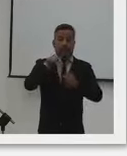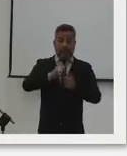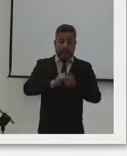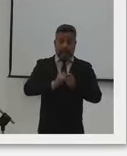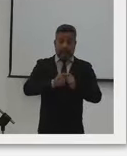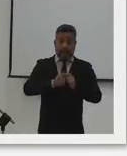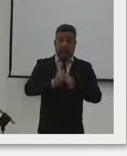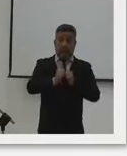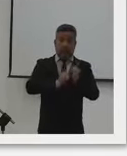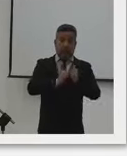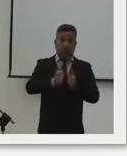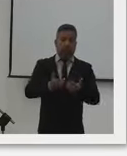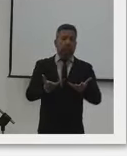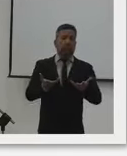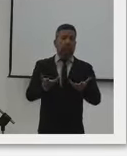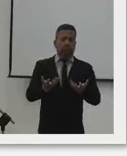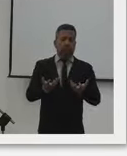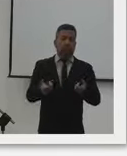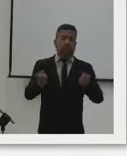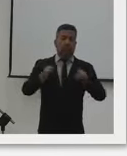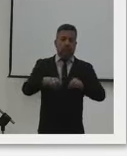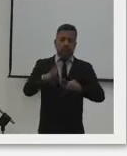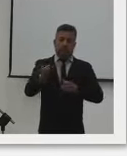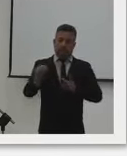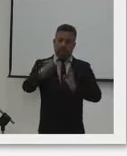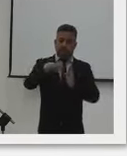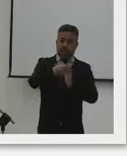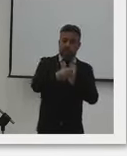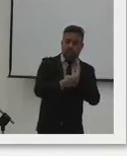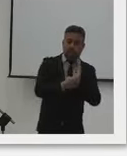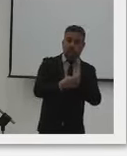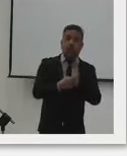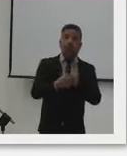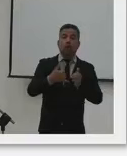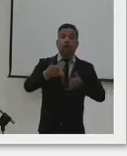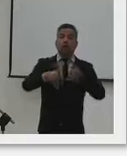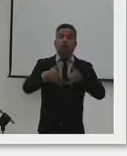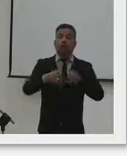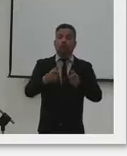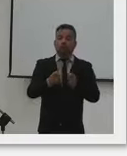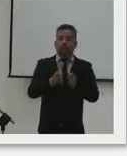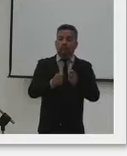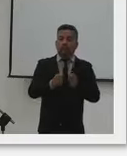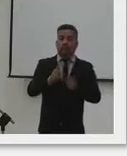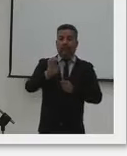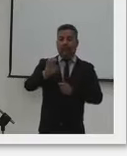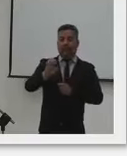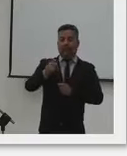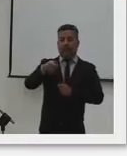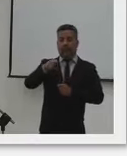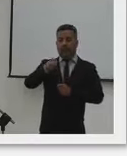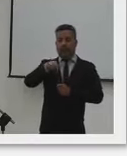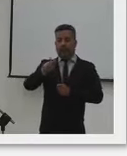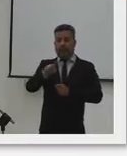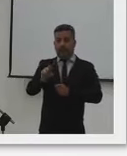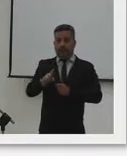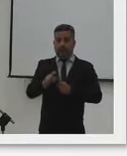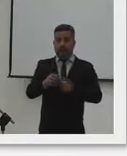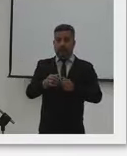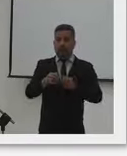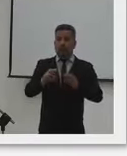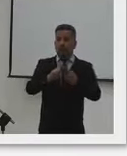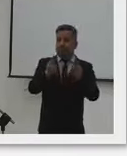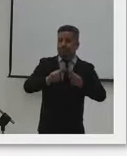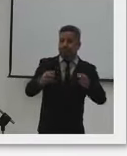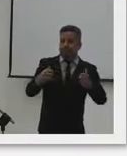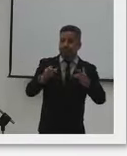en esta reforma el deporte también quisiéramos empezar a incluir los juegos electrónicos, decir, los e-games también